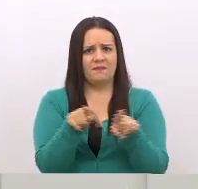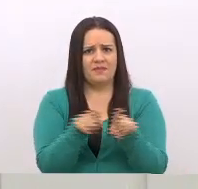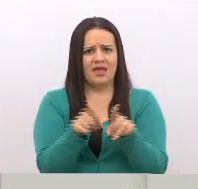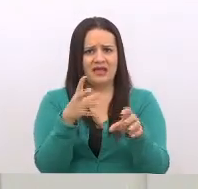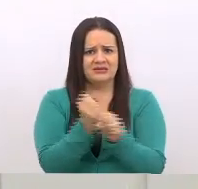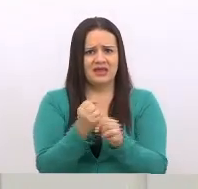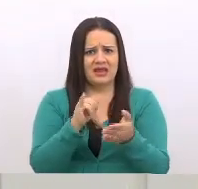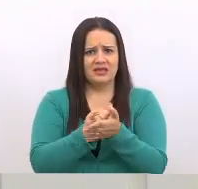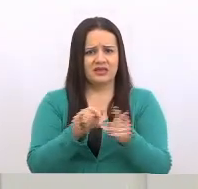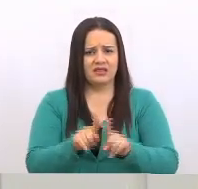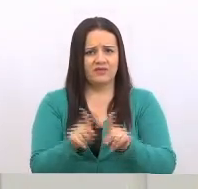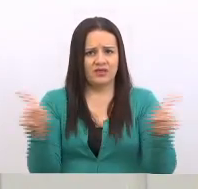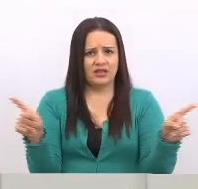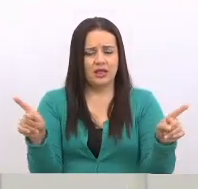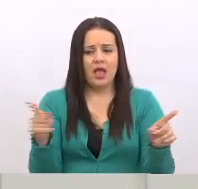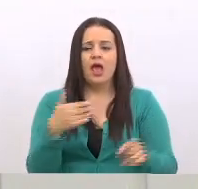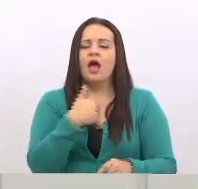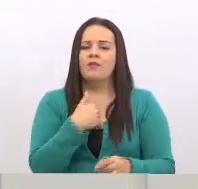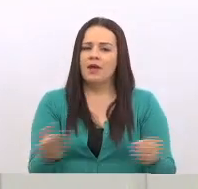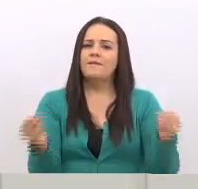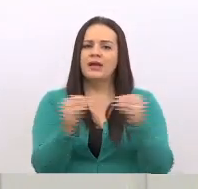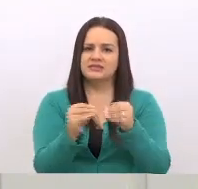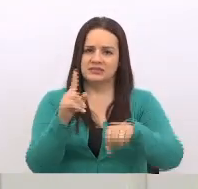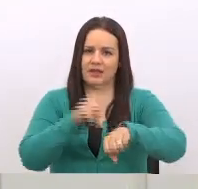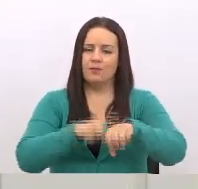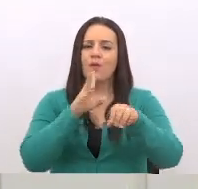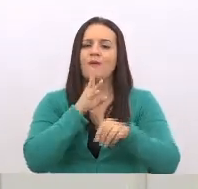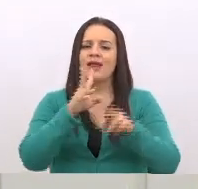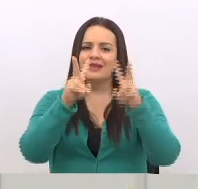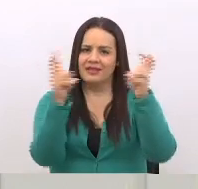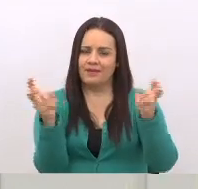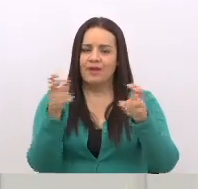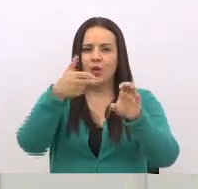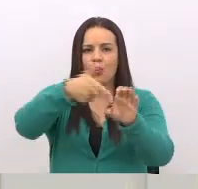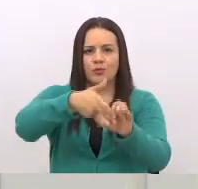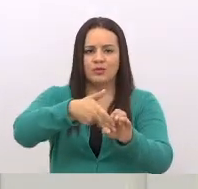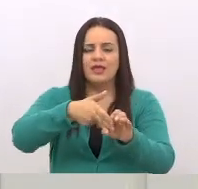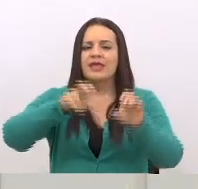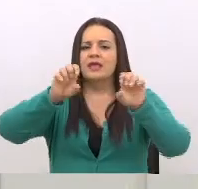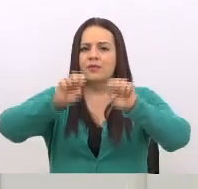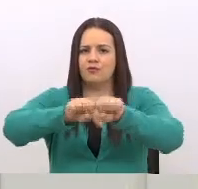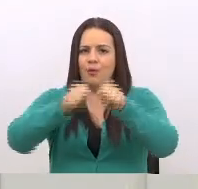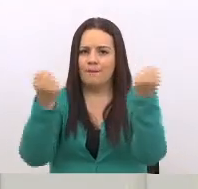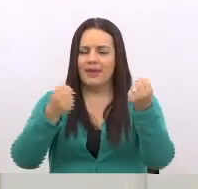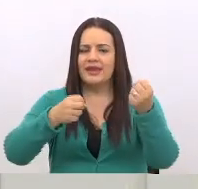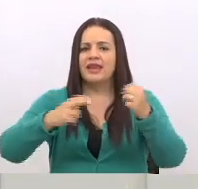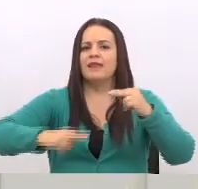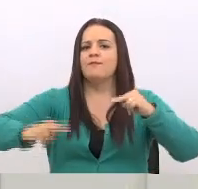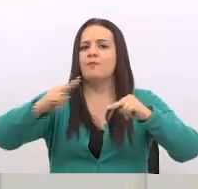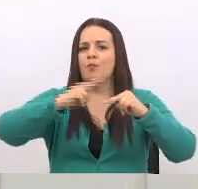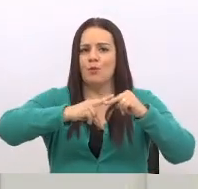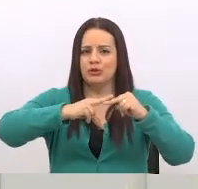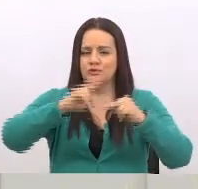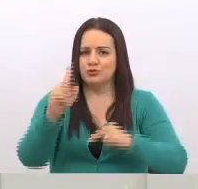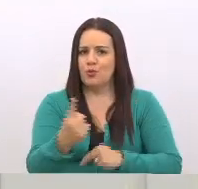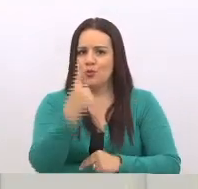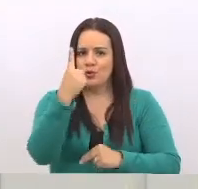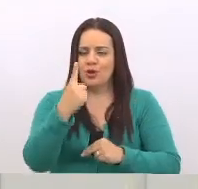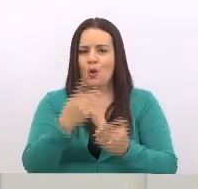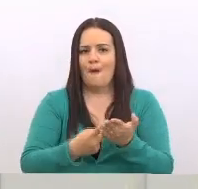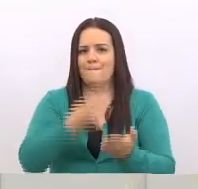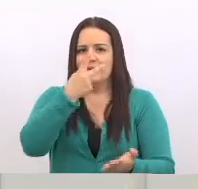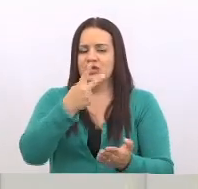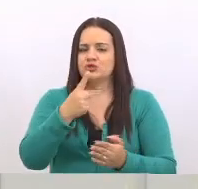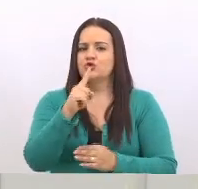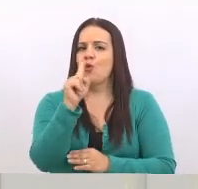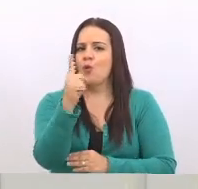diferenciación. Ya habrá más tiempo para hablar del tema del combustible y de romper ese impuesto único y ese precio único que tanto